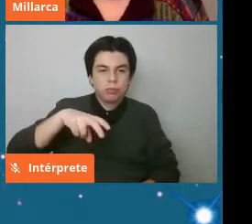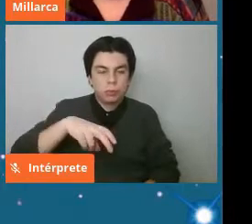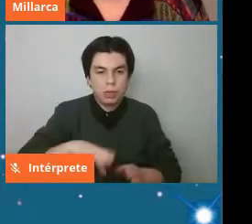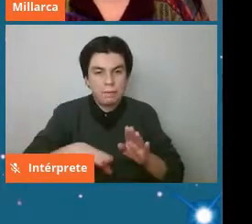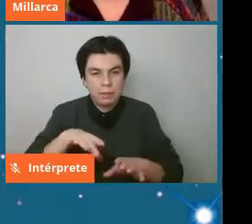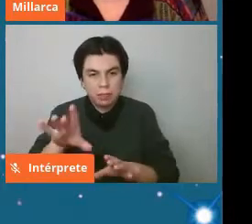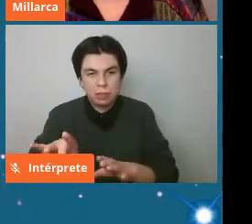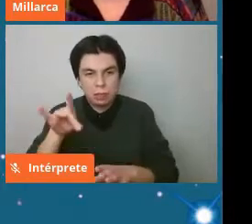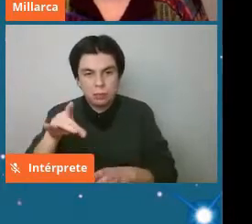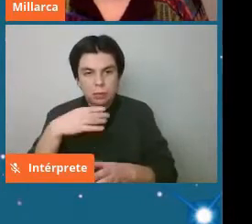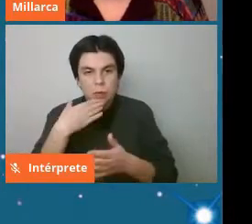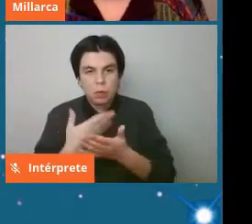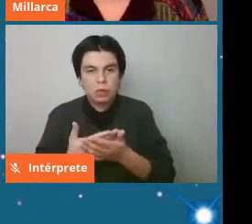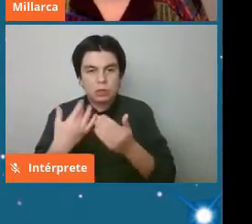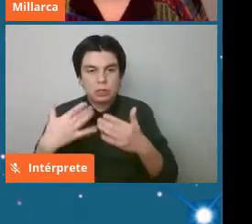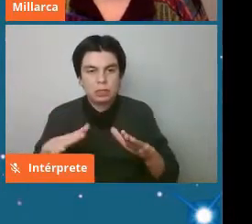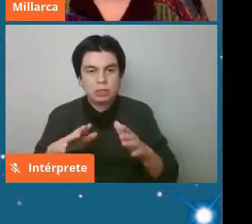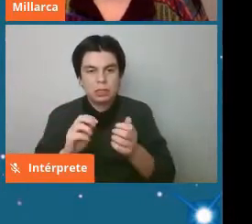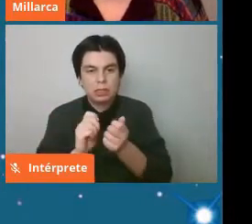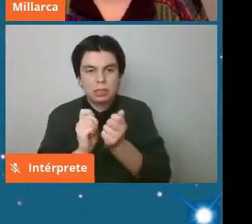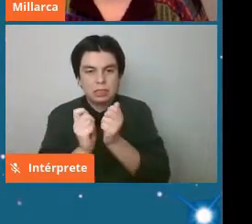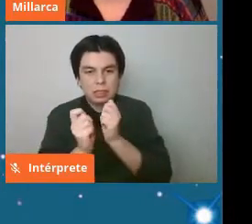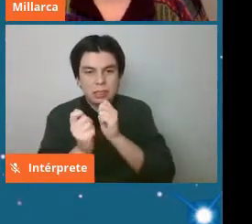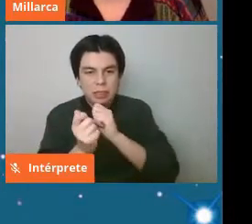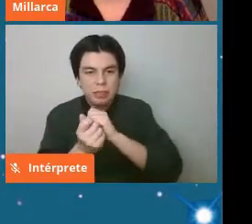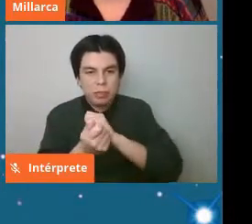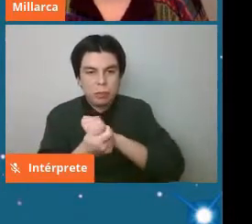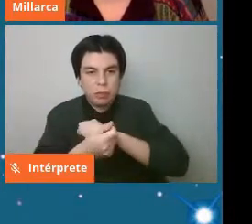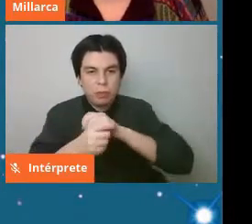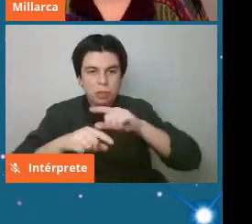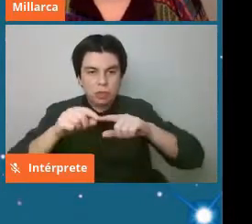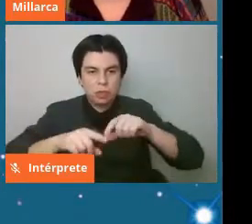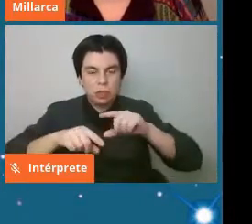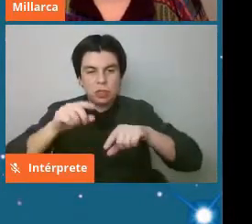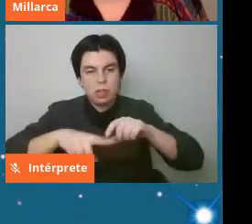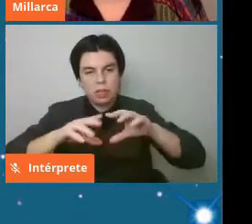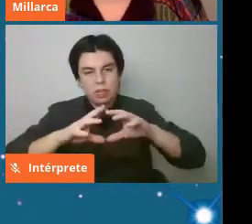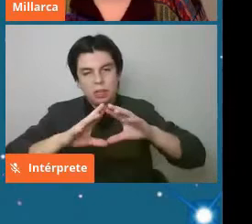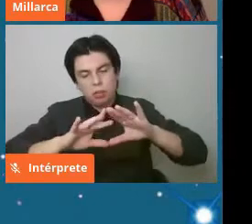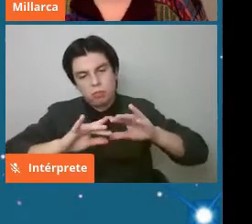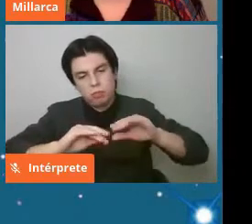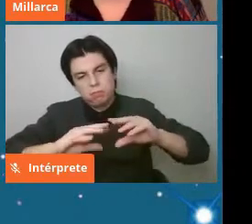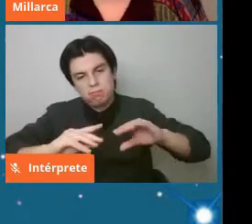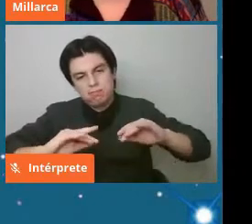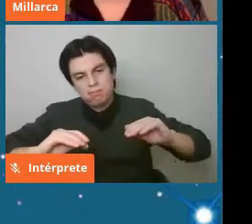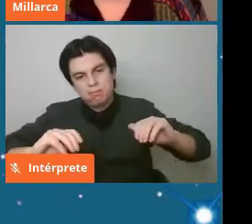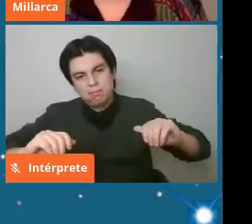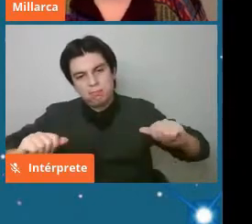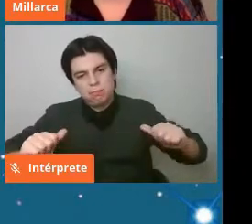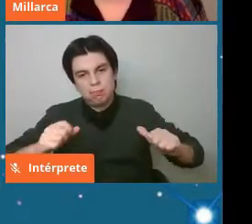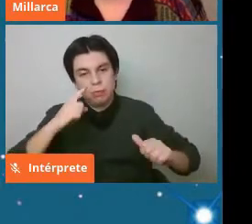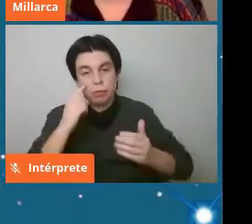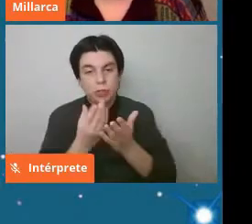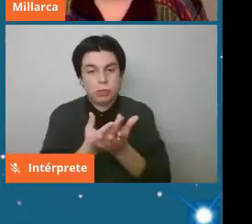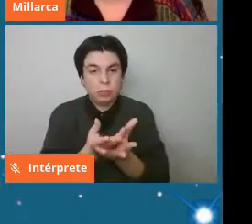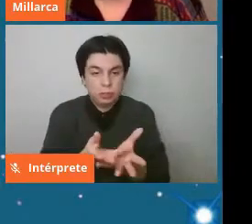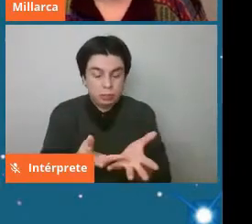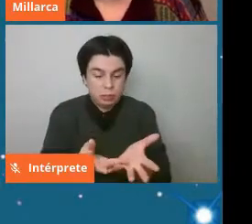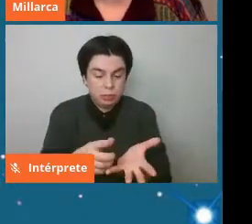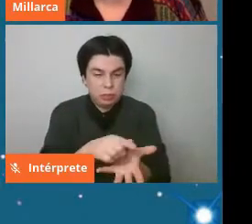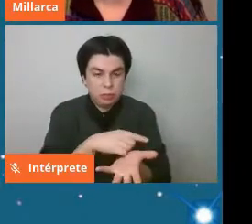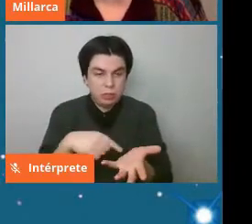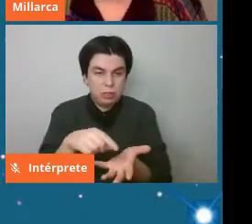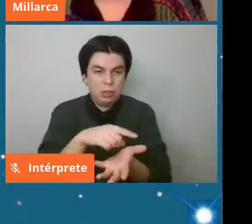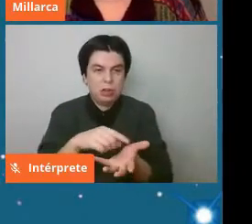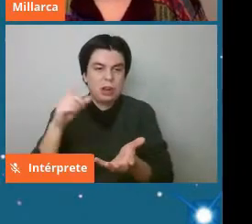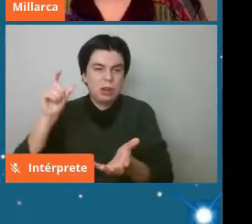encontramos cuando ya se están transformando en suelo o sea que se están destruyendo ahí se ven las manos de una colega con con